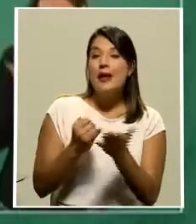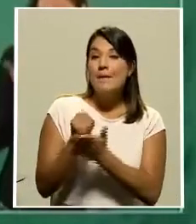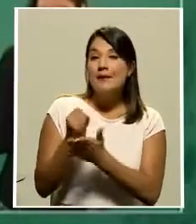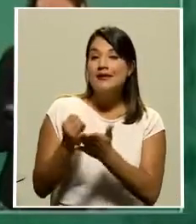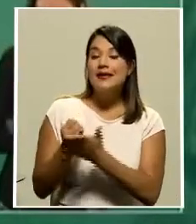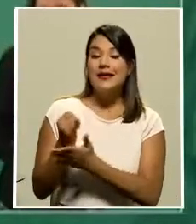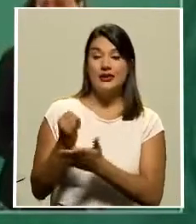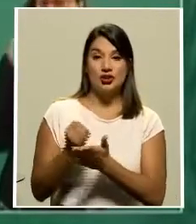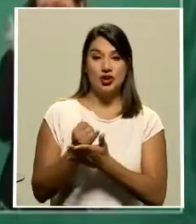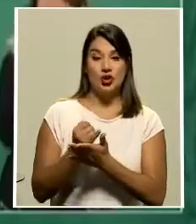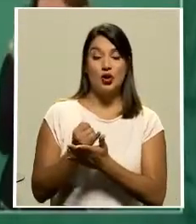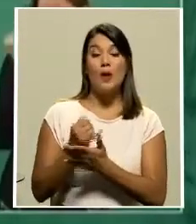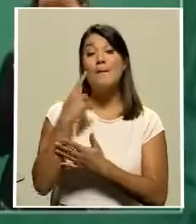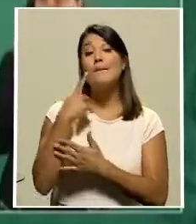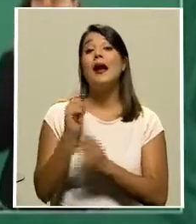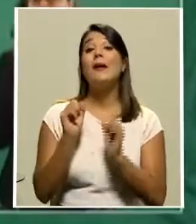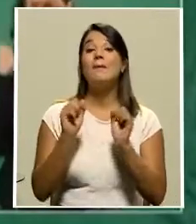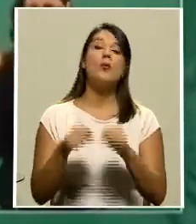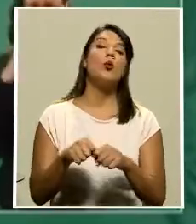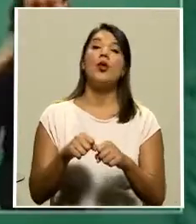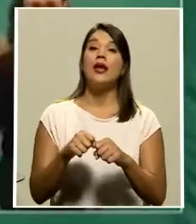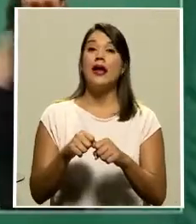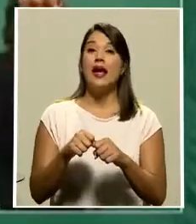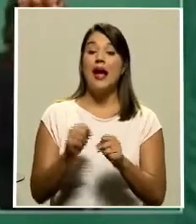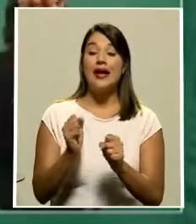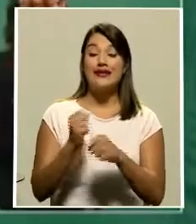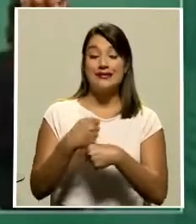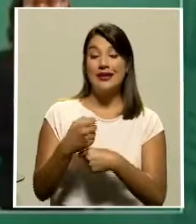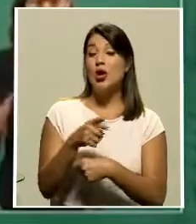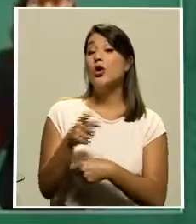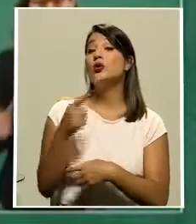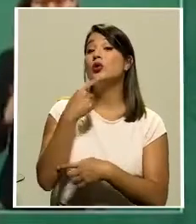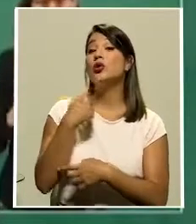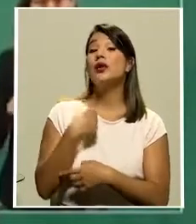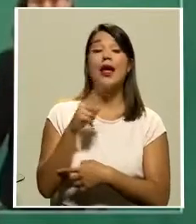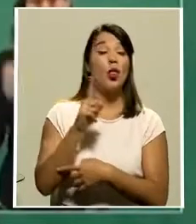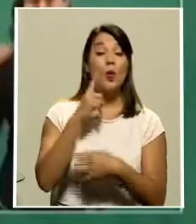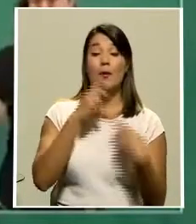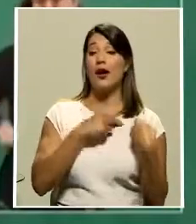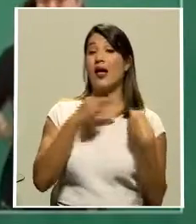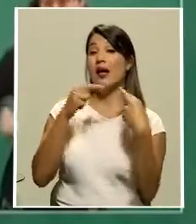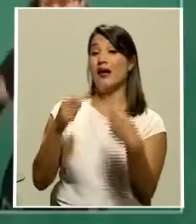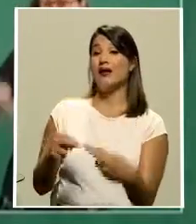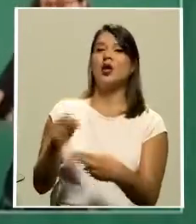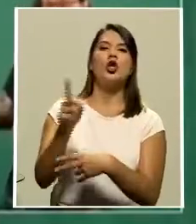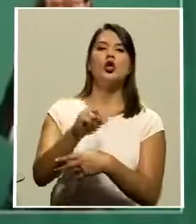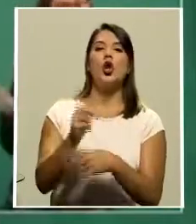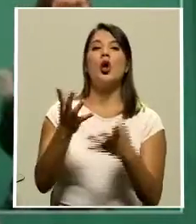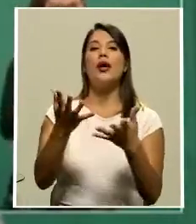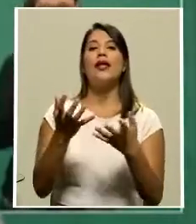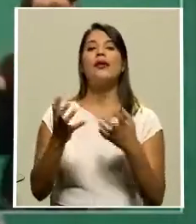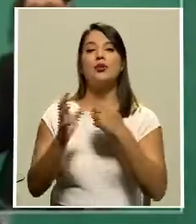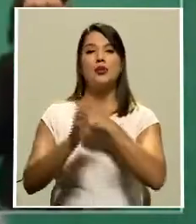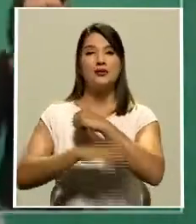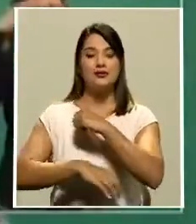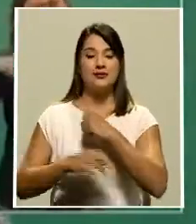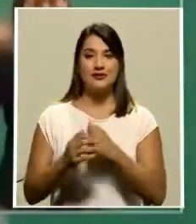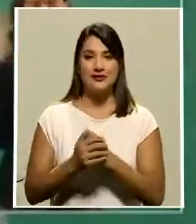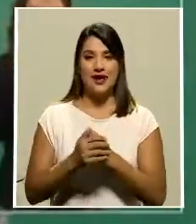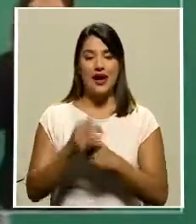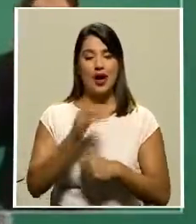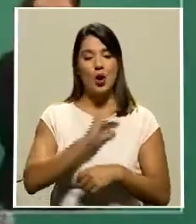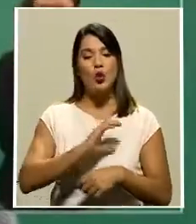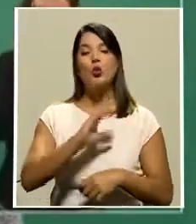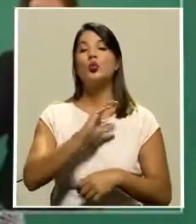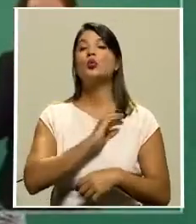CNDH para proceder en consecuencia no para deslindar responsabilidades para imputar conductas